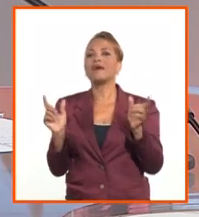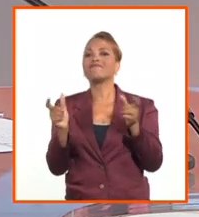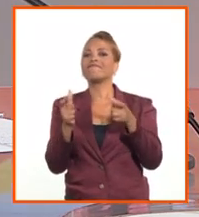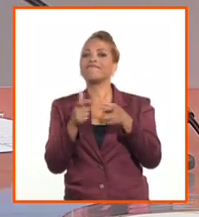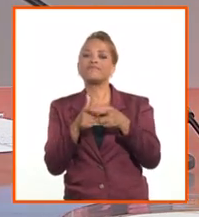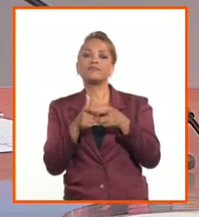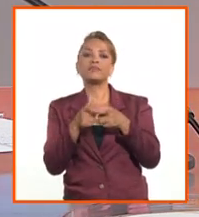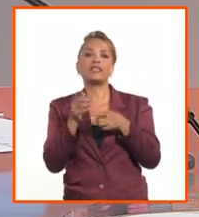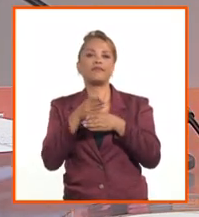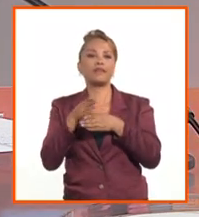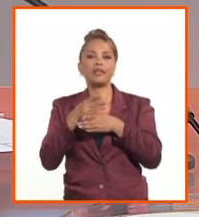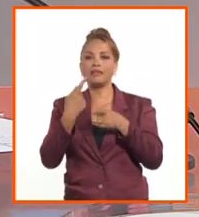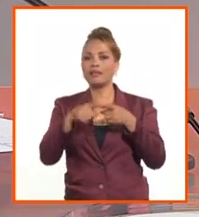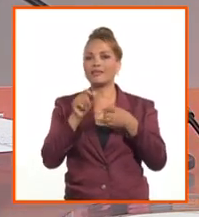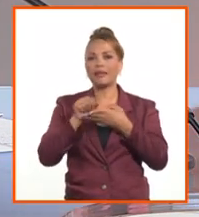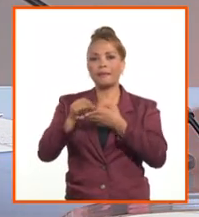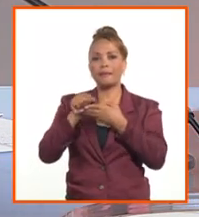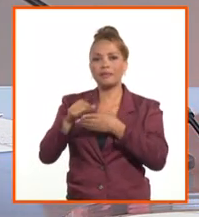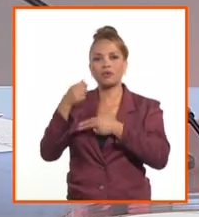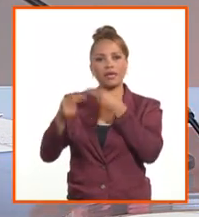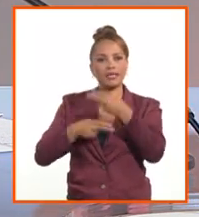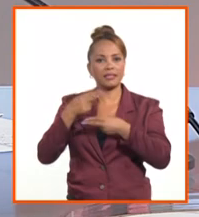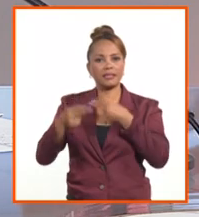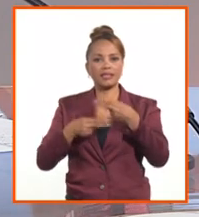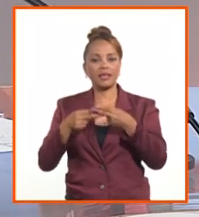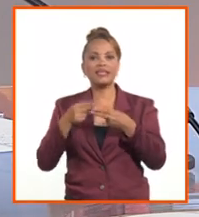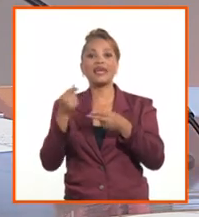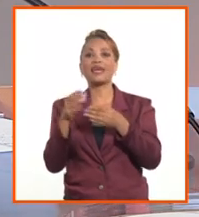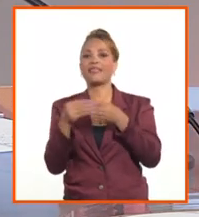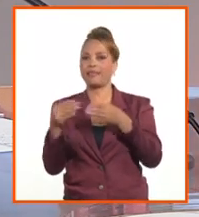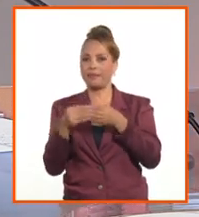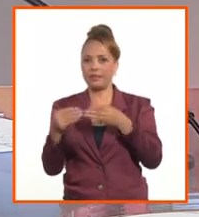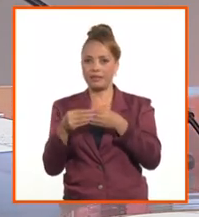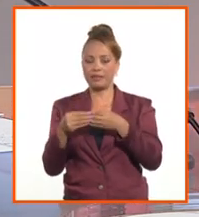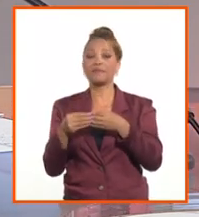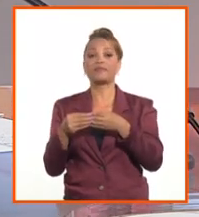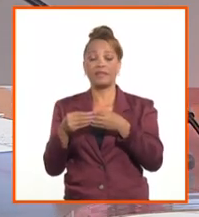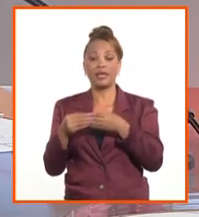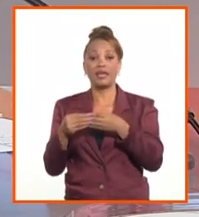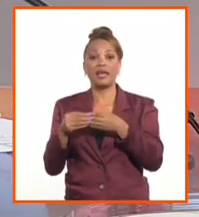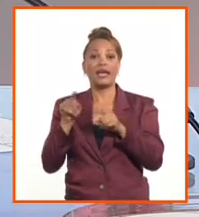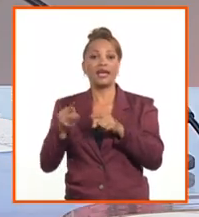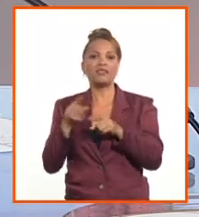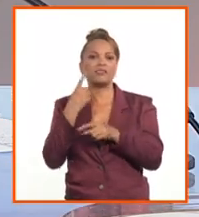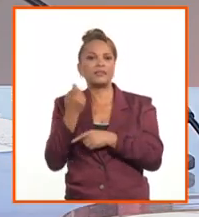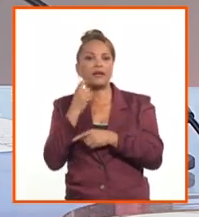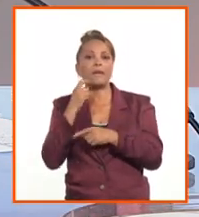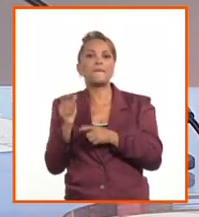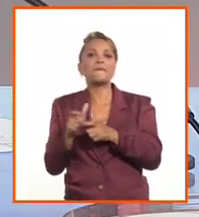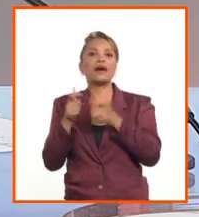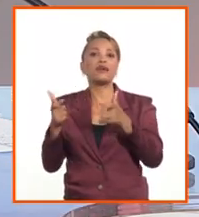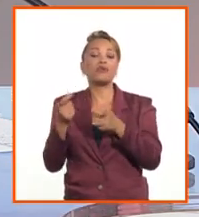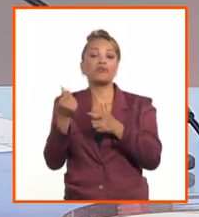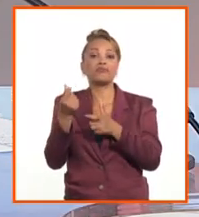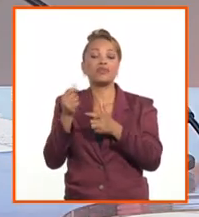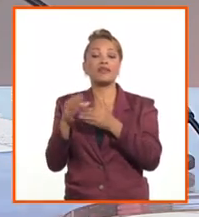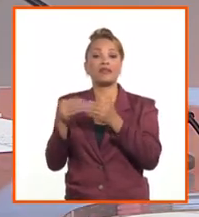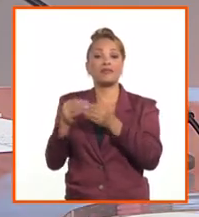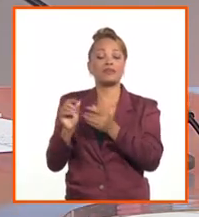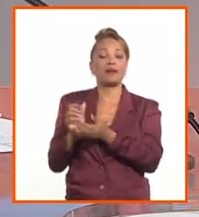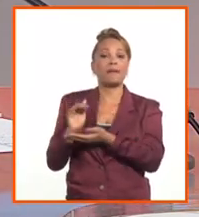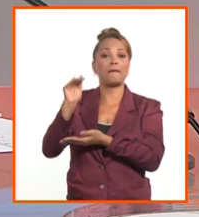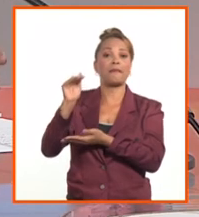operaciones que se hacen hoy en divisas, que eso implica mayor poder adquisitivo de la moneda nacional. Entonces,